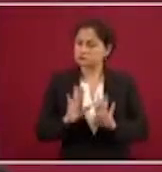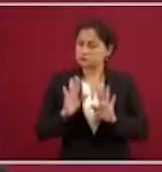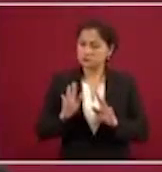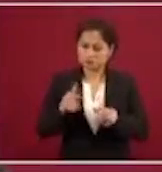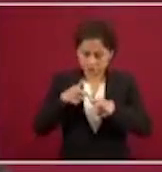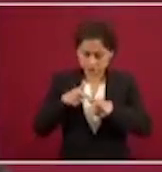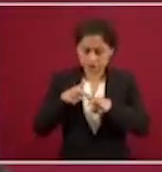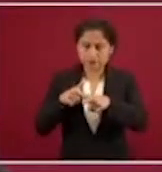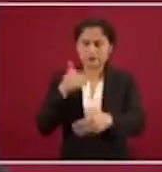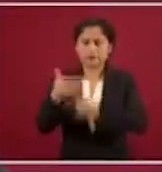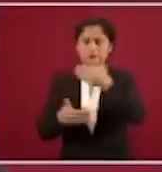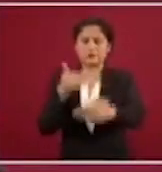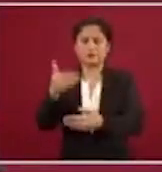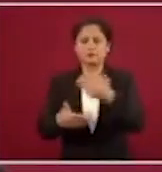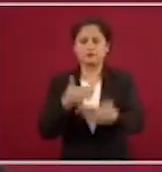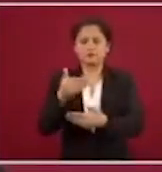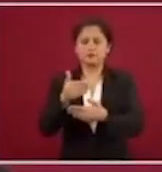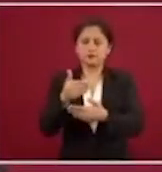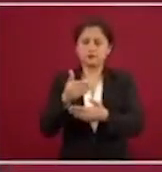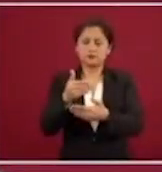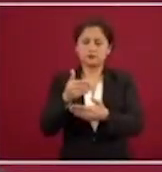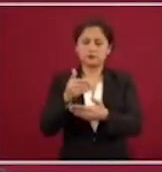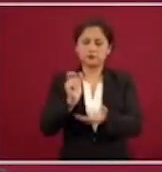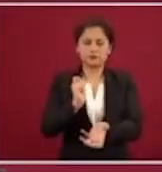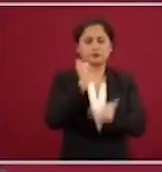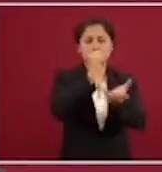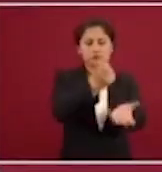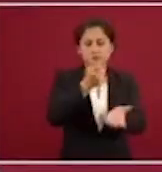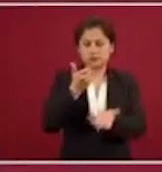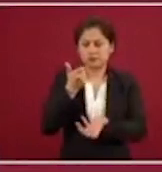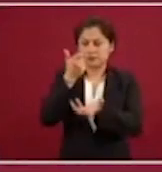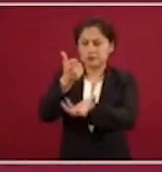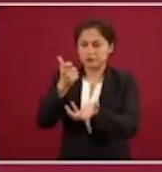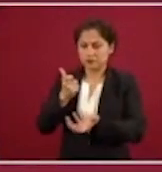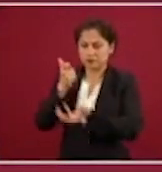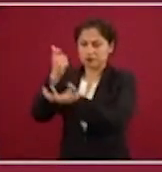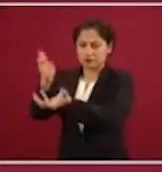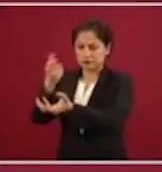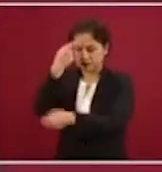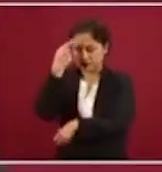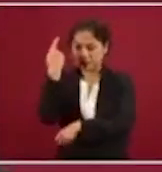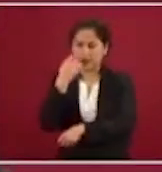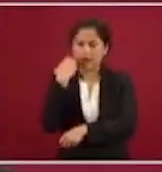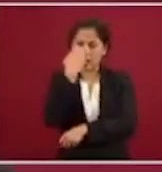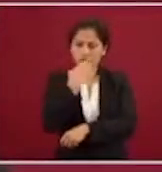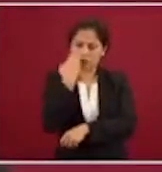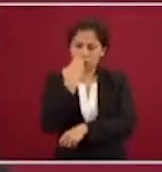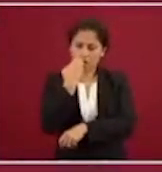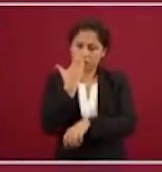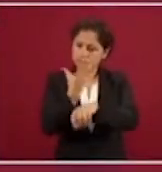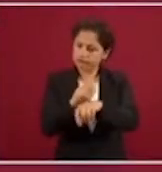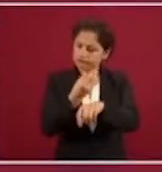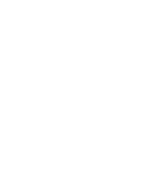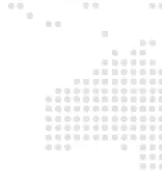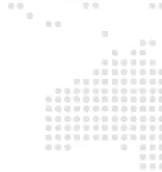entregando los apoyos para el mantenimiento de las escuelas. Es un plan.